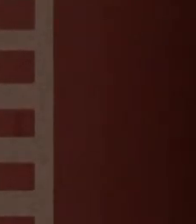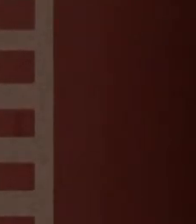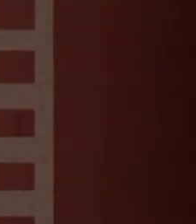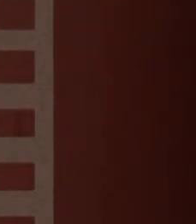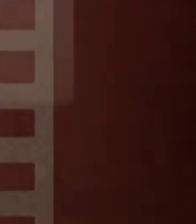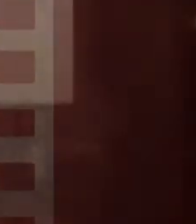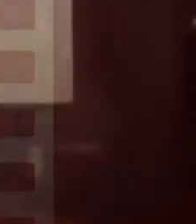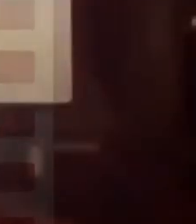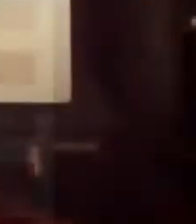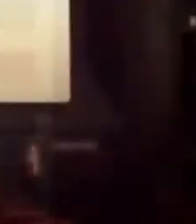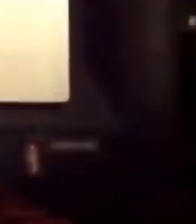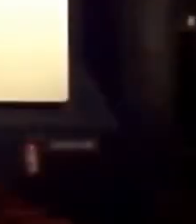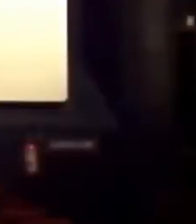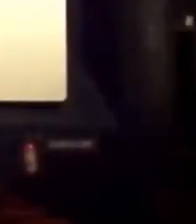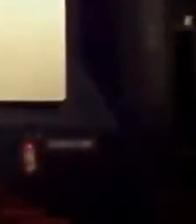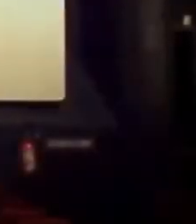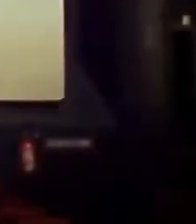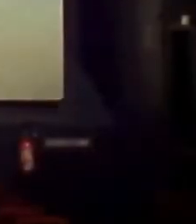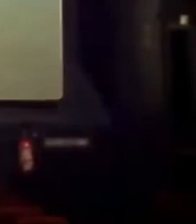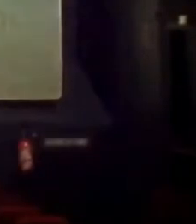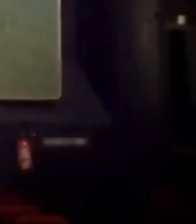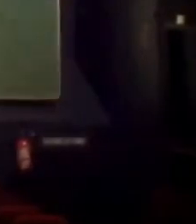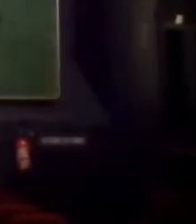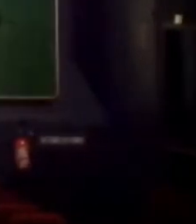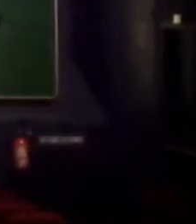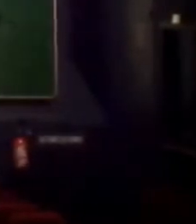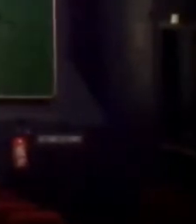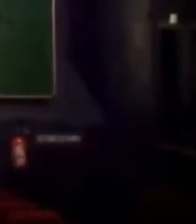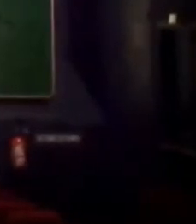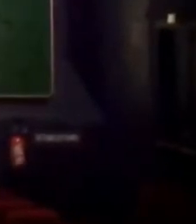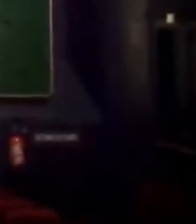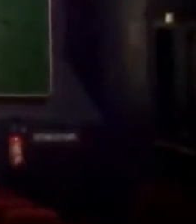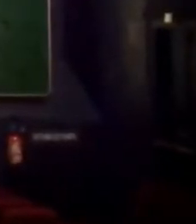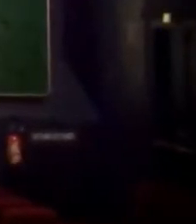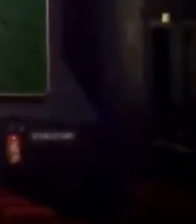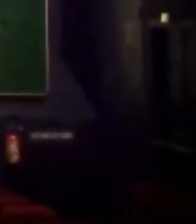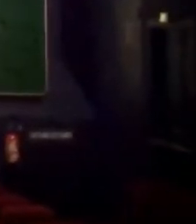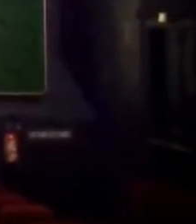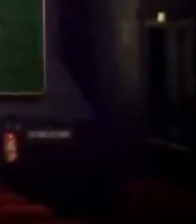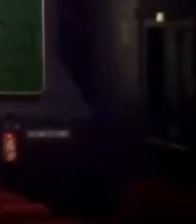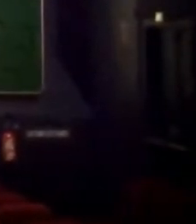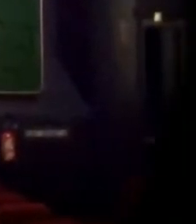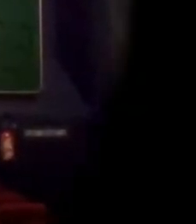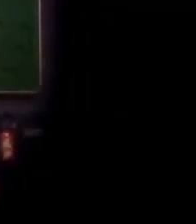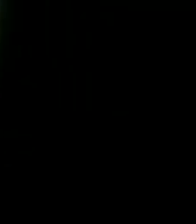convirtieron en una razón más para apoyar una industria cultural que sigue creciendo.